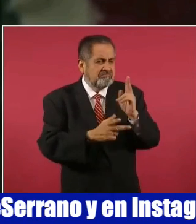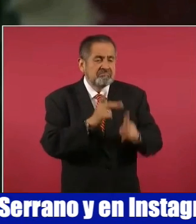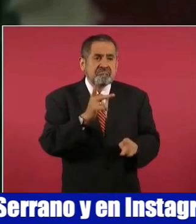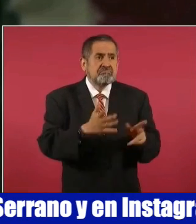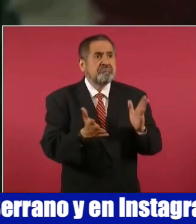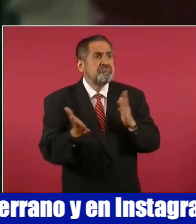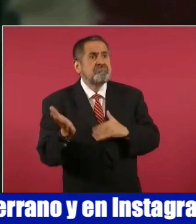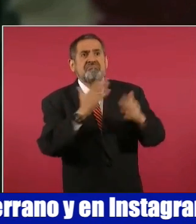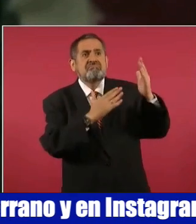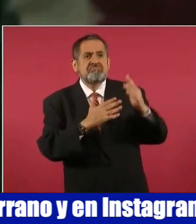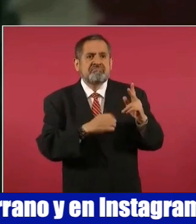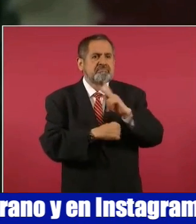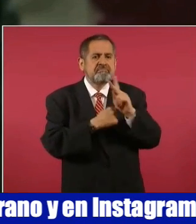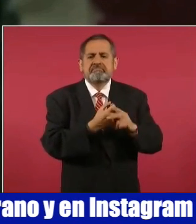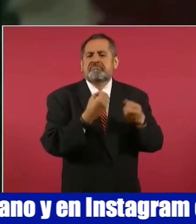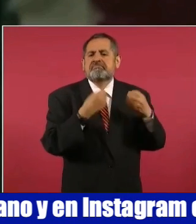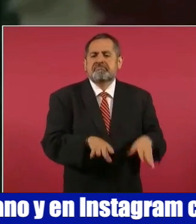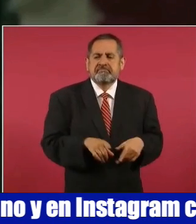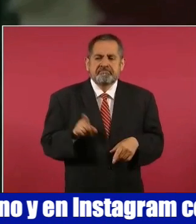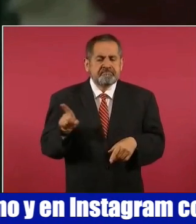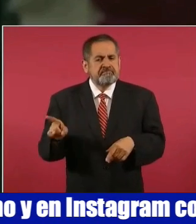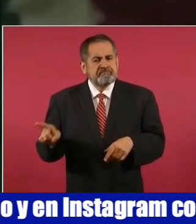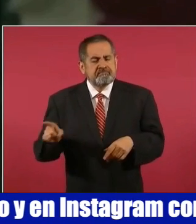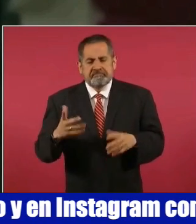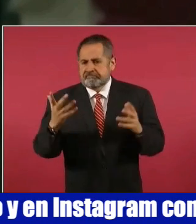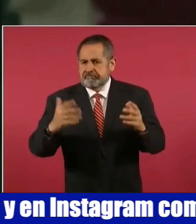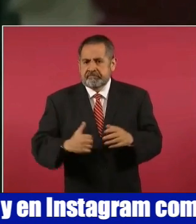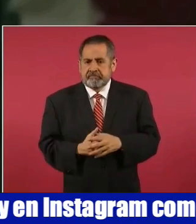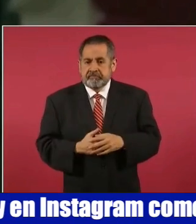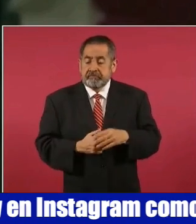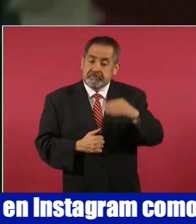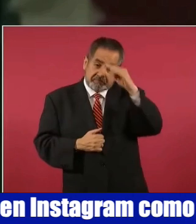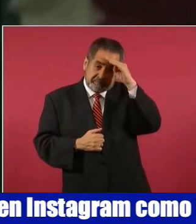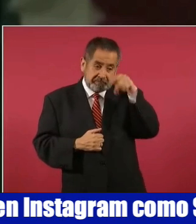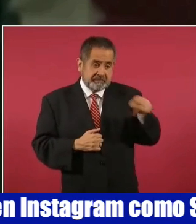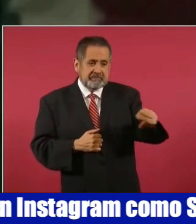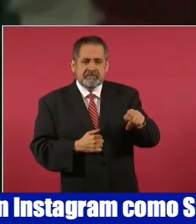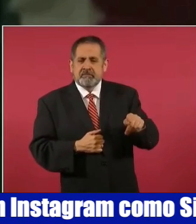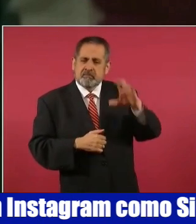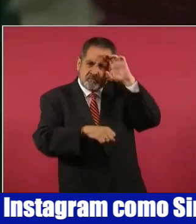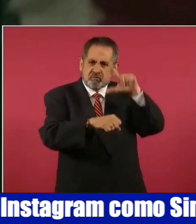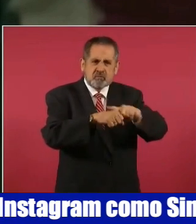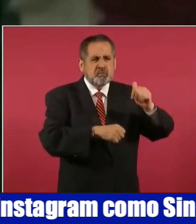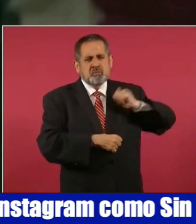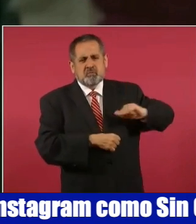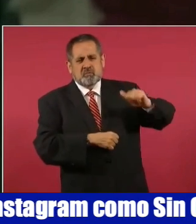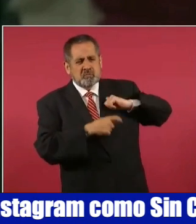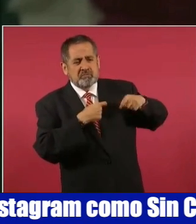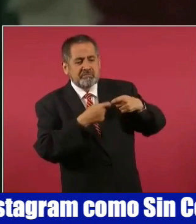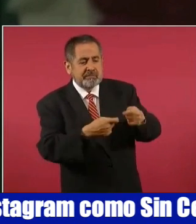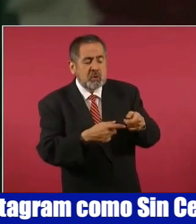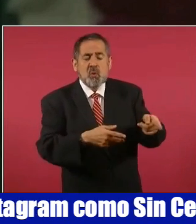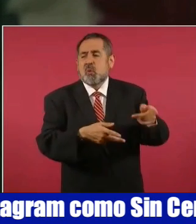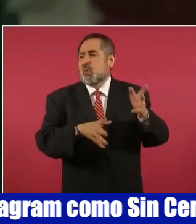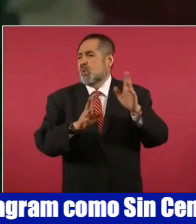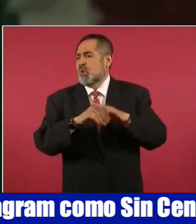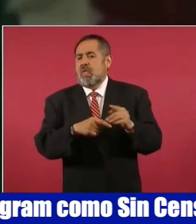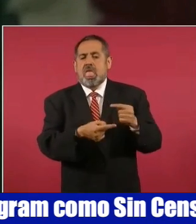desarrollo de cualquier nación. Suponer que una cultura aborígen es involucionada,